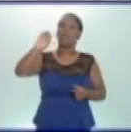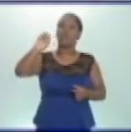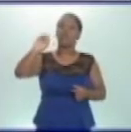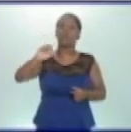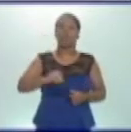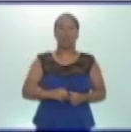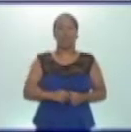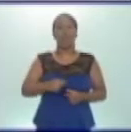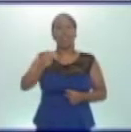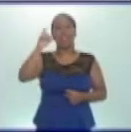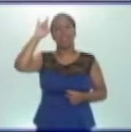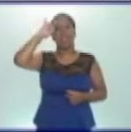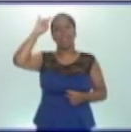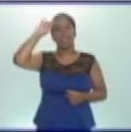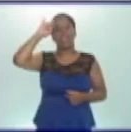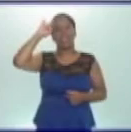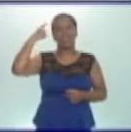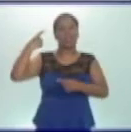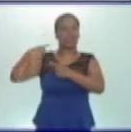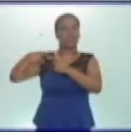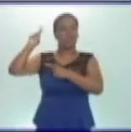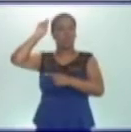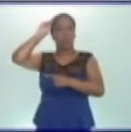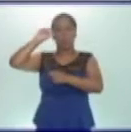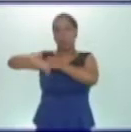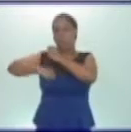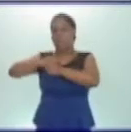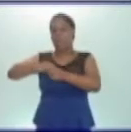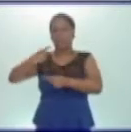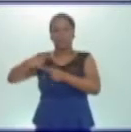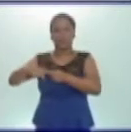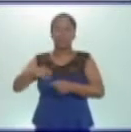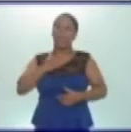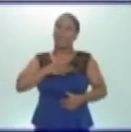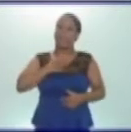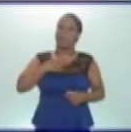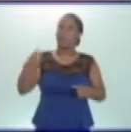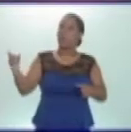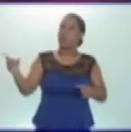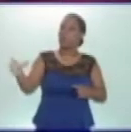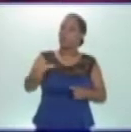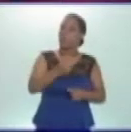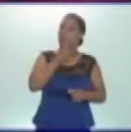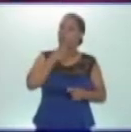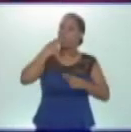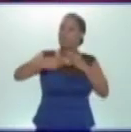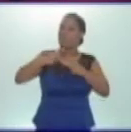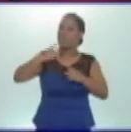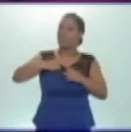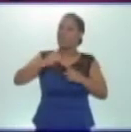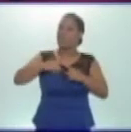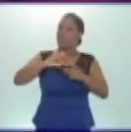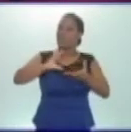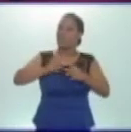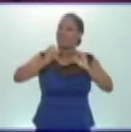Muy bien, estudiantes. Espero que todos hayan podido realizar la actividad independiente de forma correcta. Pero,